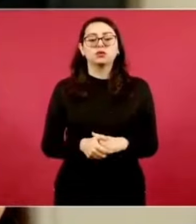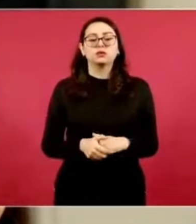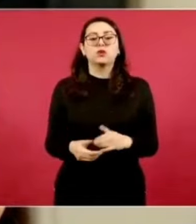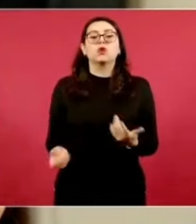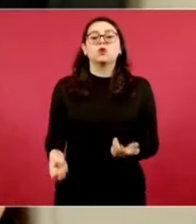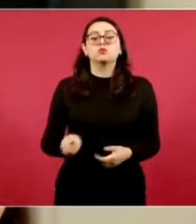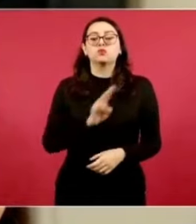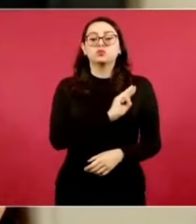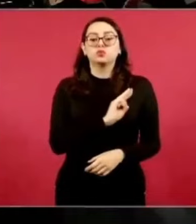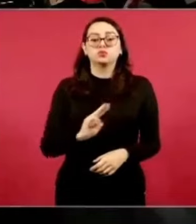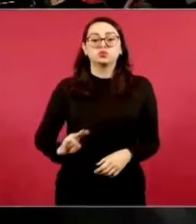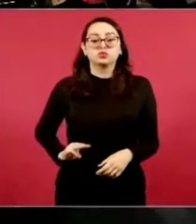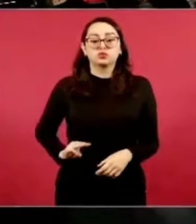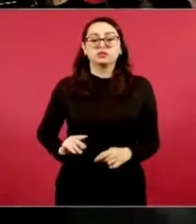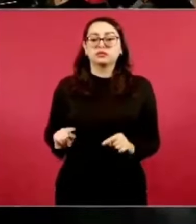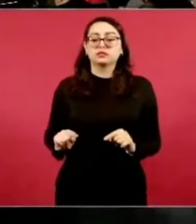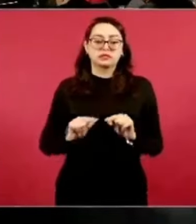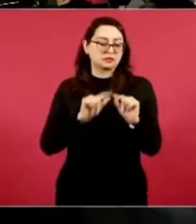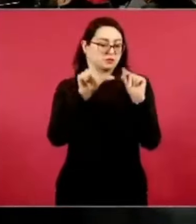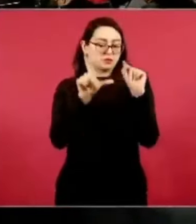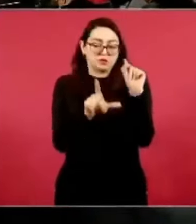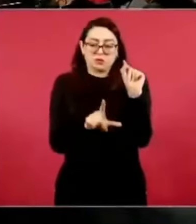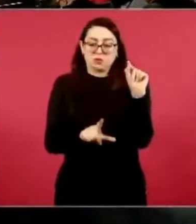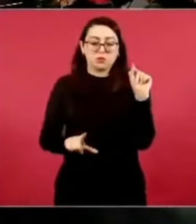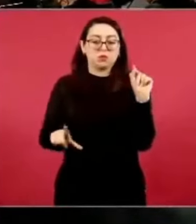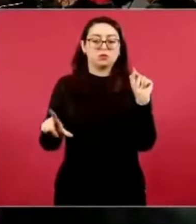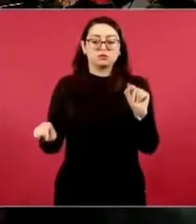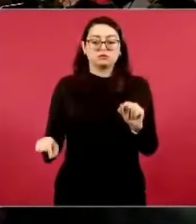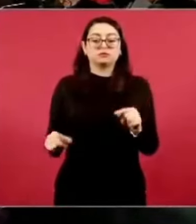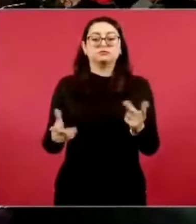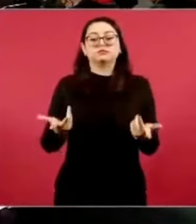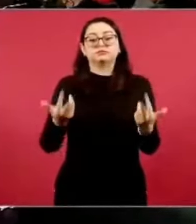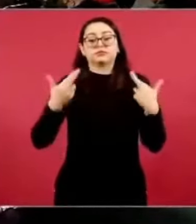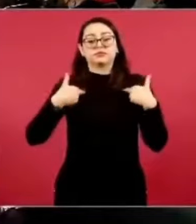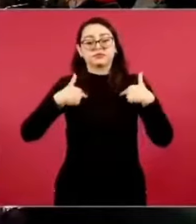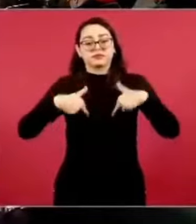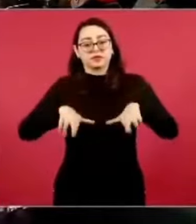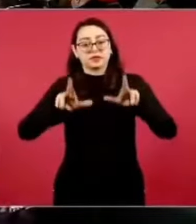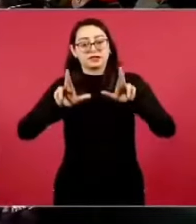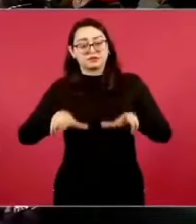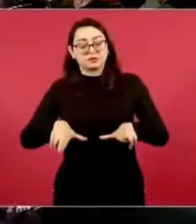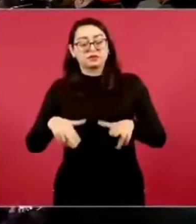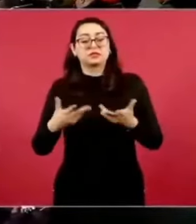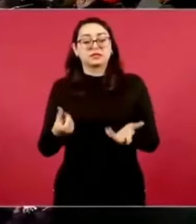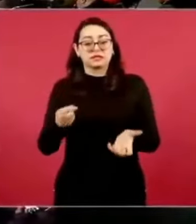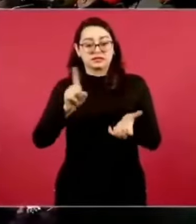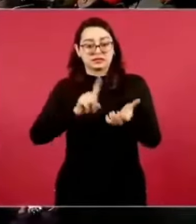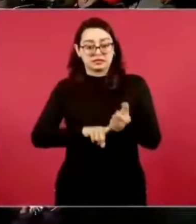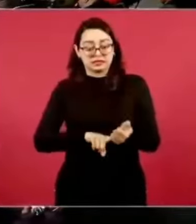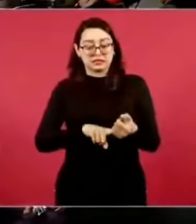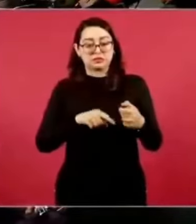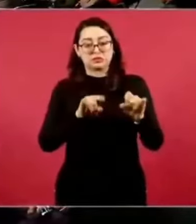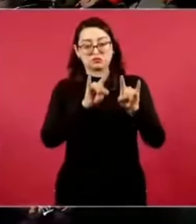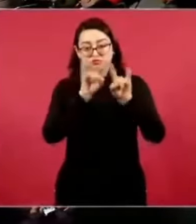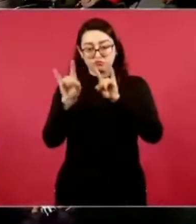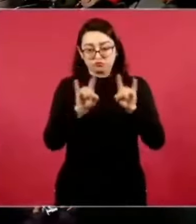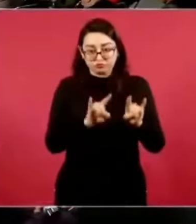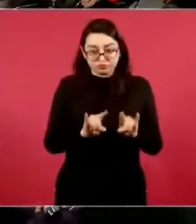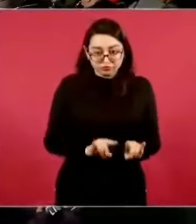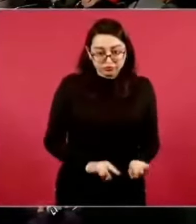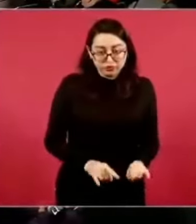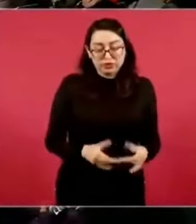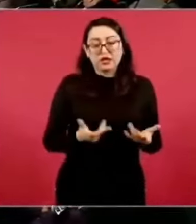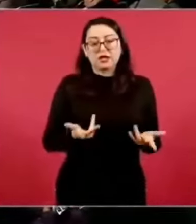municipios, creo que es en todo el país, los regidores y los síndicos van en una planilla. En cambio, ya es hora de que